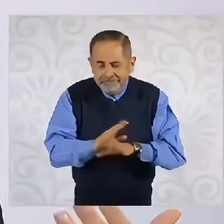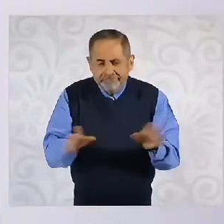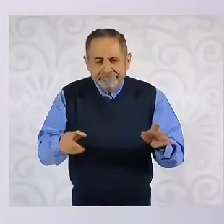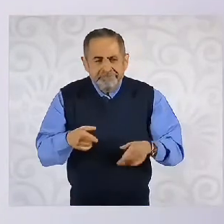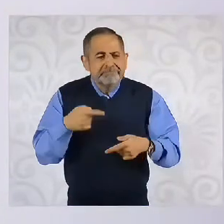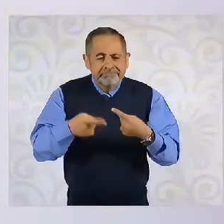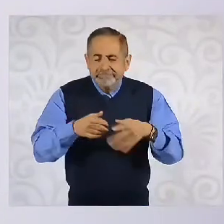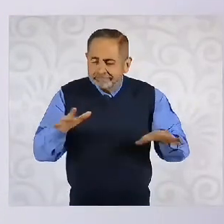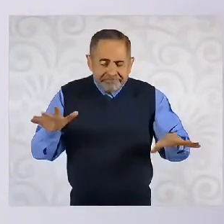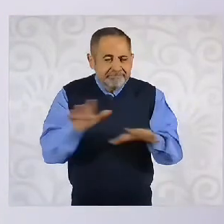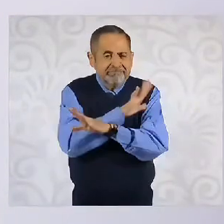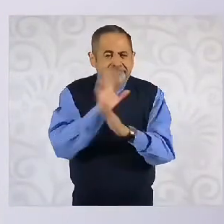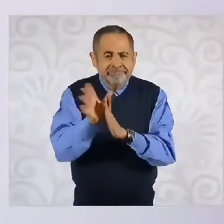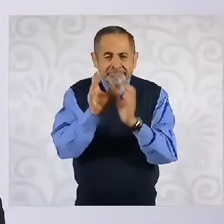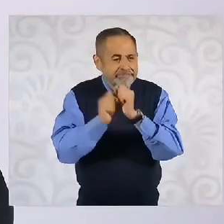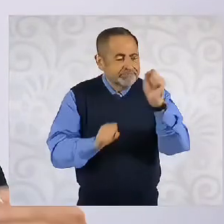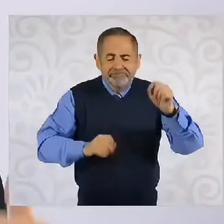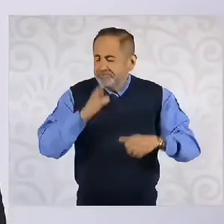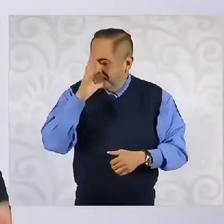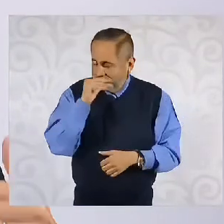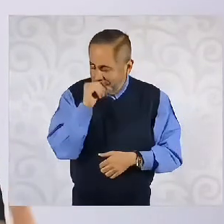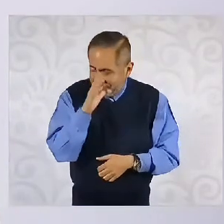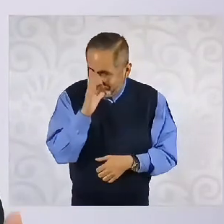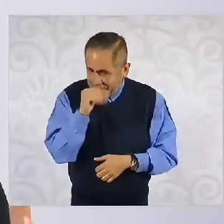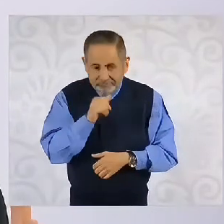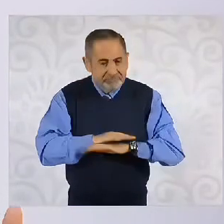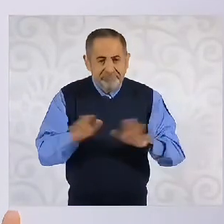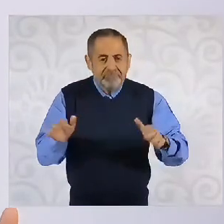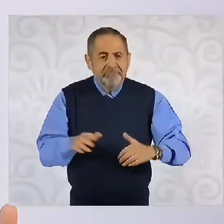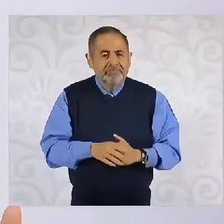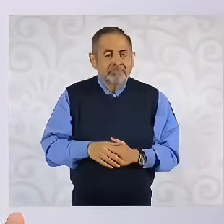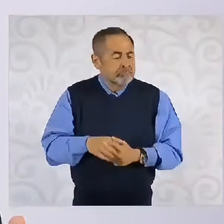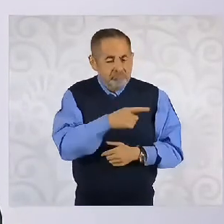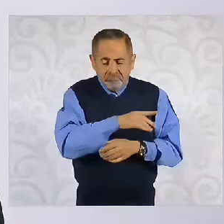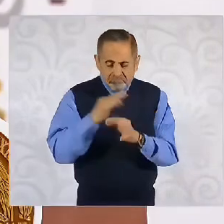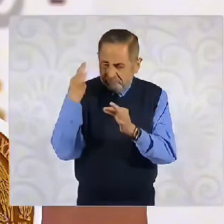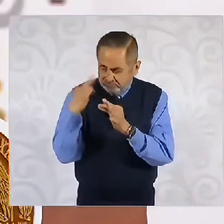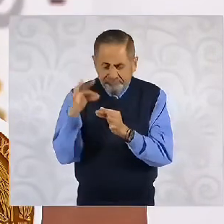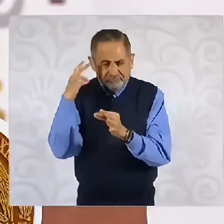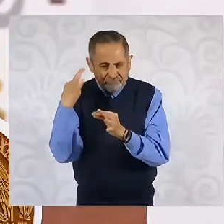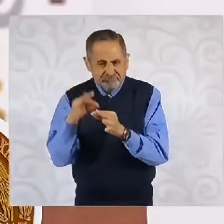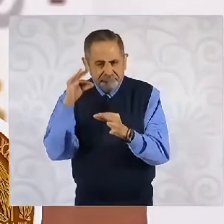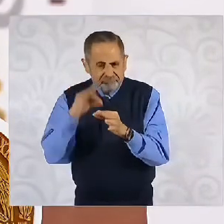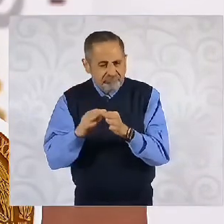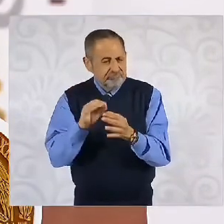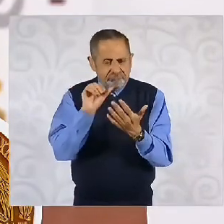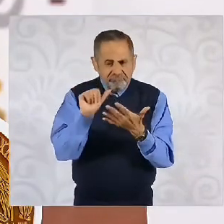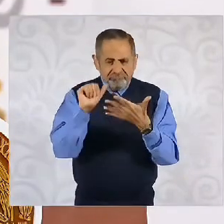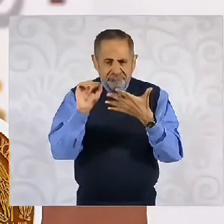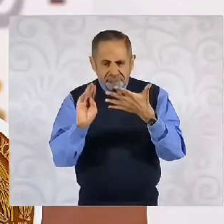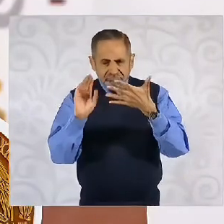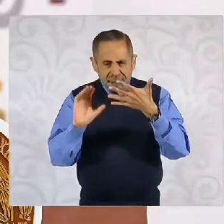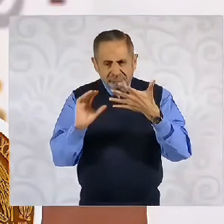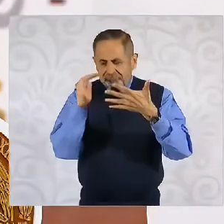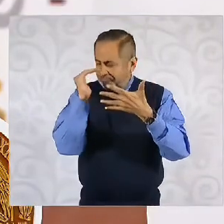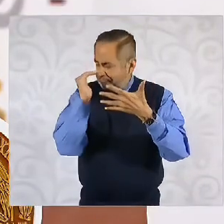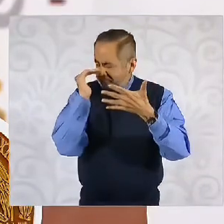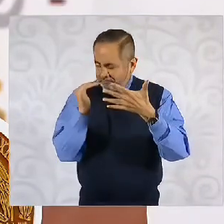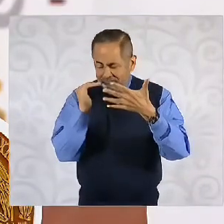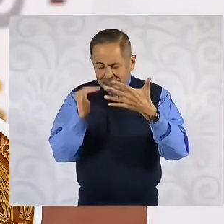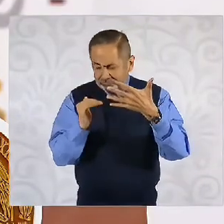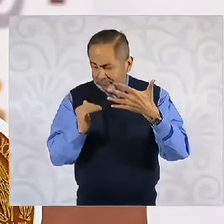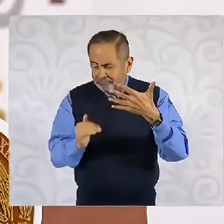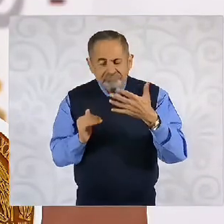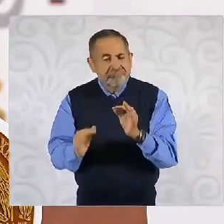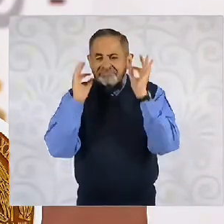cambio constitucional, que ha seguido paso por paso todas las reglas establecidas